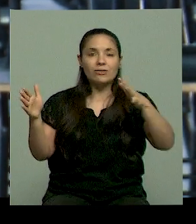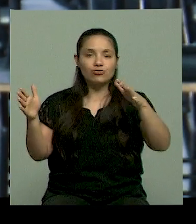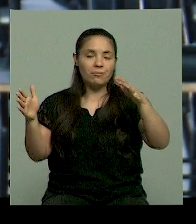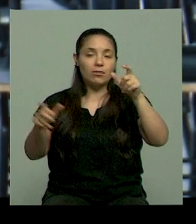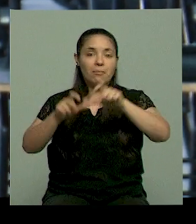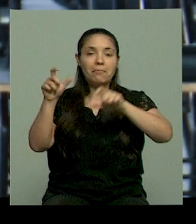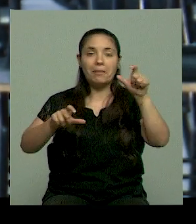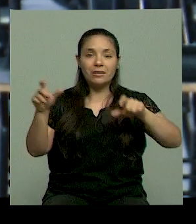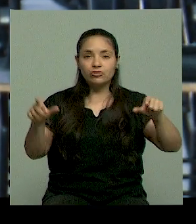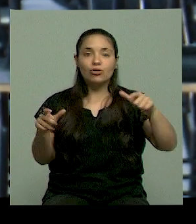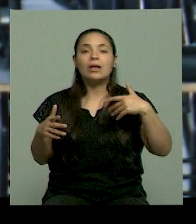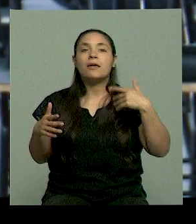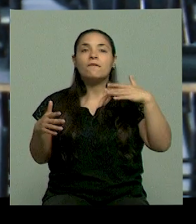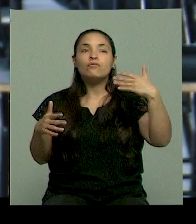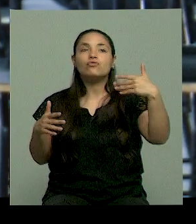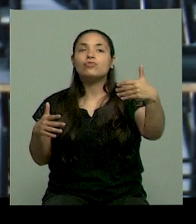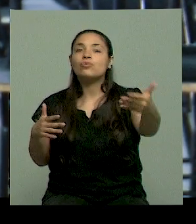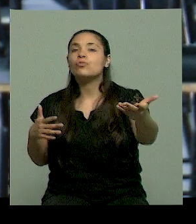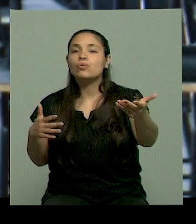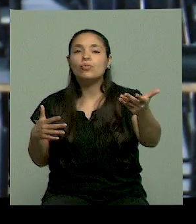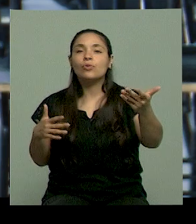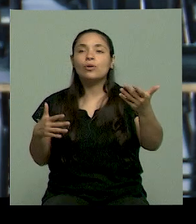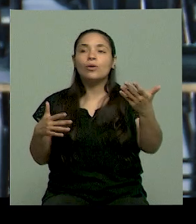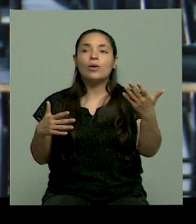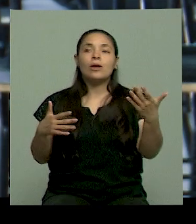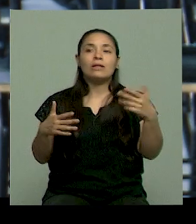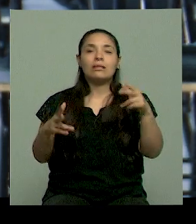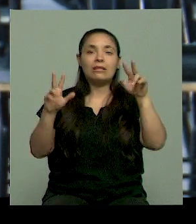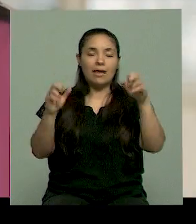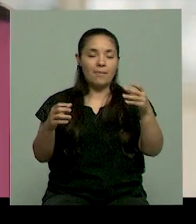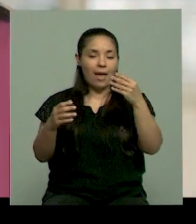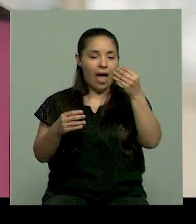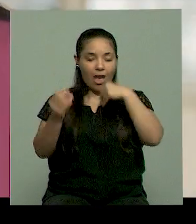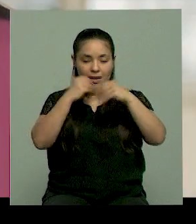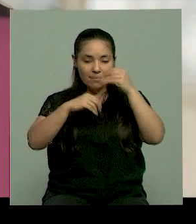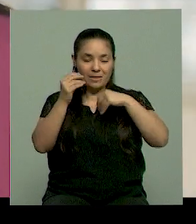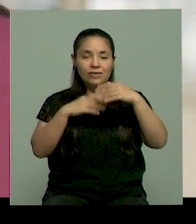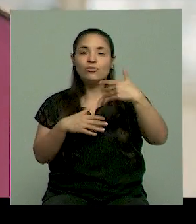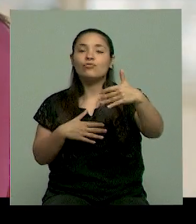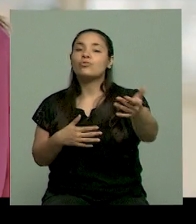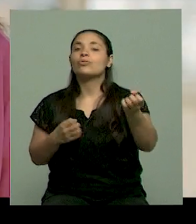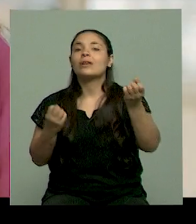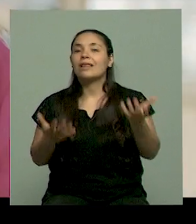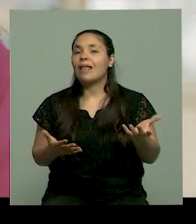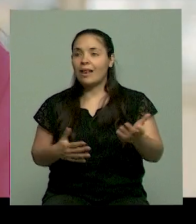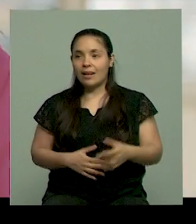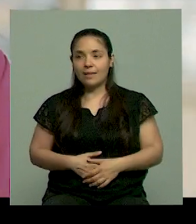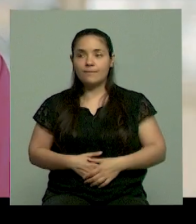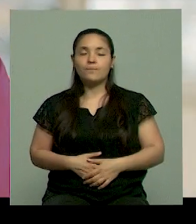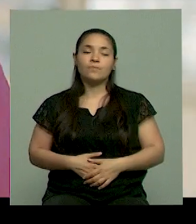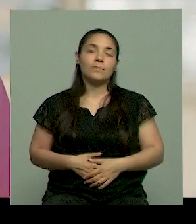¿Cuál es la proyección que podemos llegar a tener respecto a nuestra alimentación hoy por hoy? Si lo